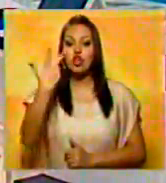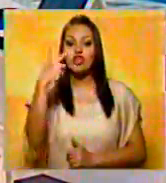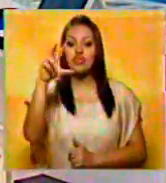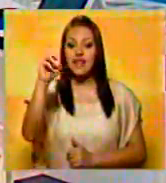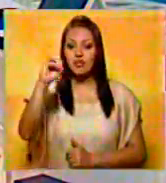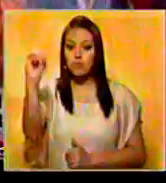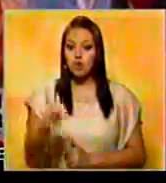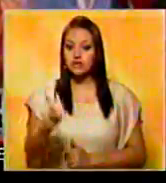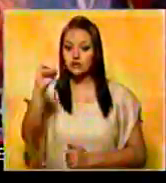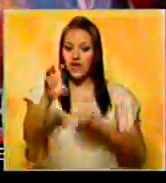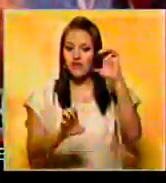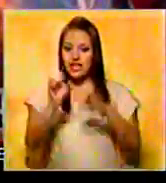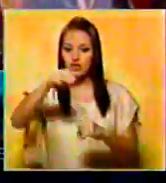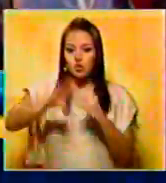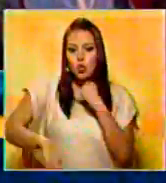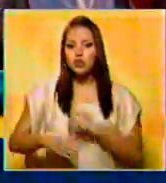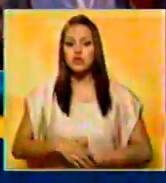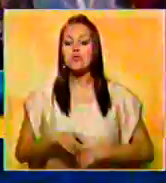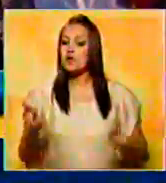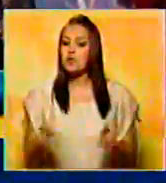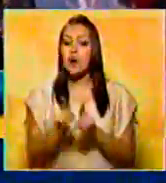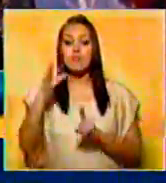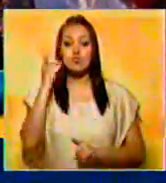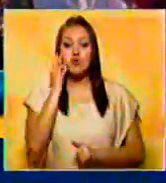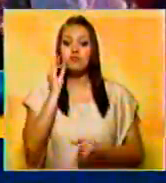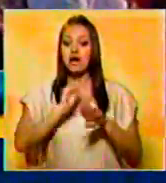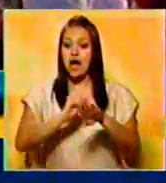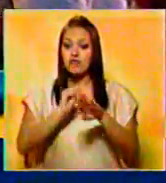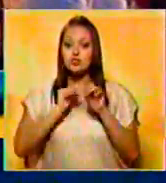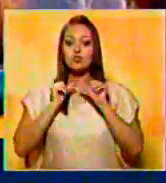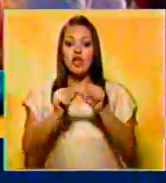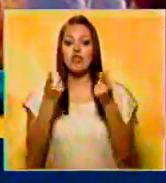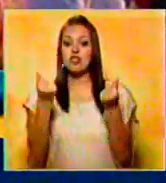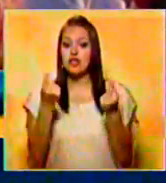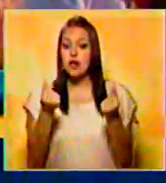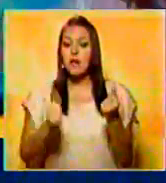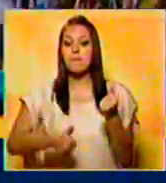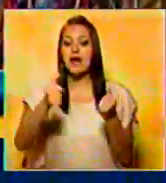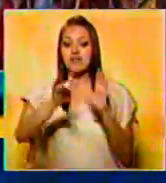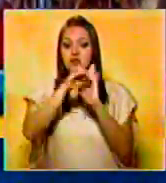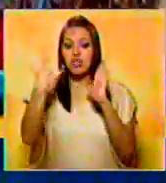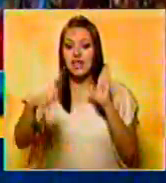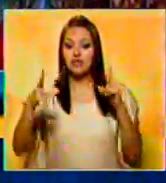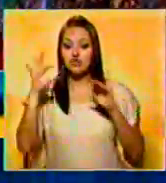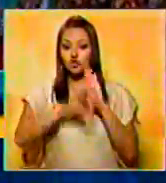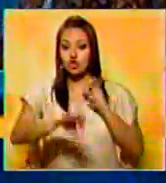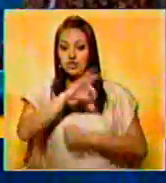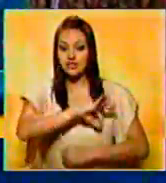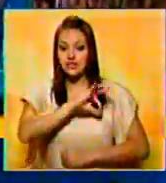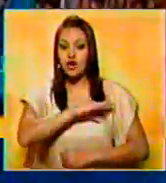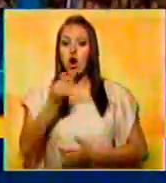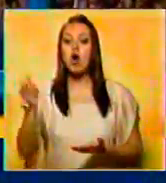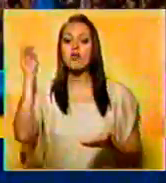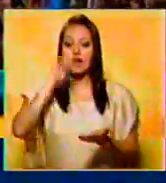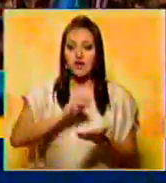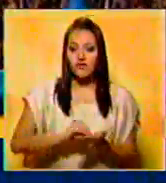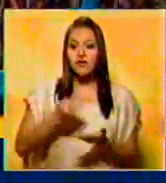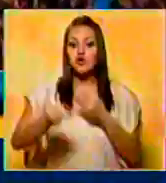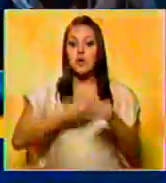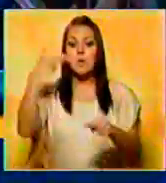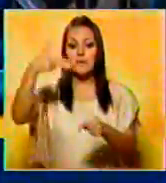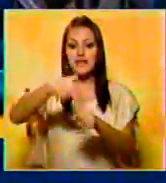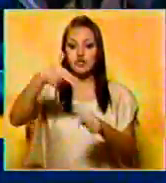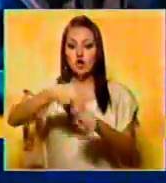los últimos sondeos. Sin embargo, la mandataria mantuvo la estabilidad económica, amplió los derechos sociales y volvió a estatizar el sector